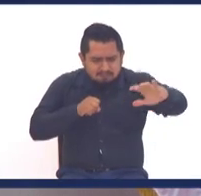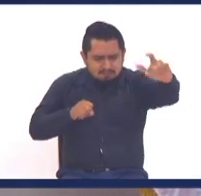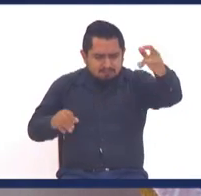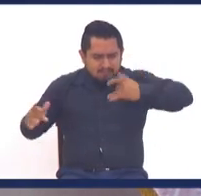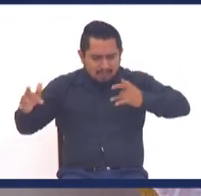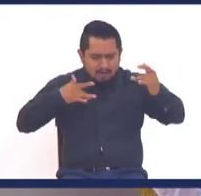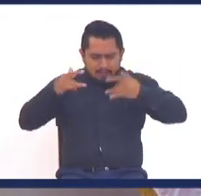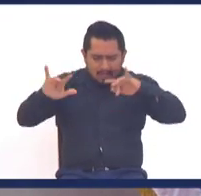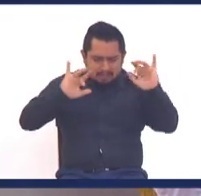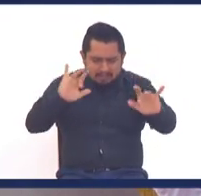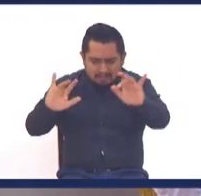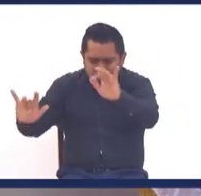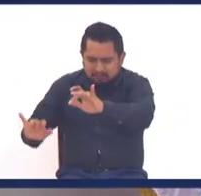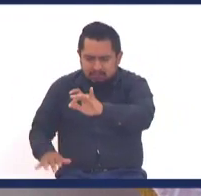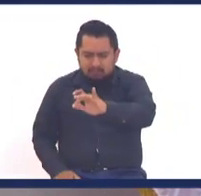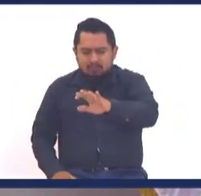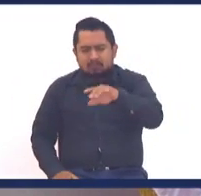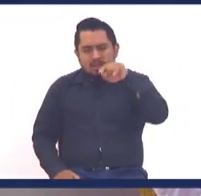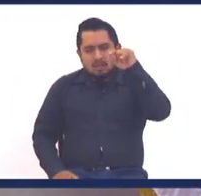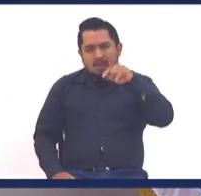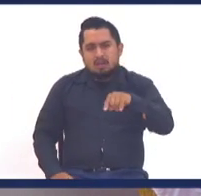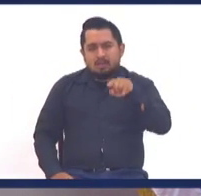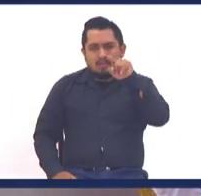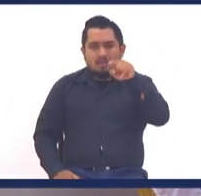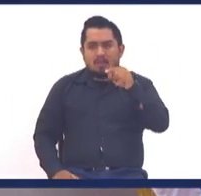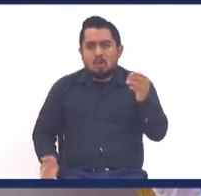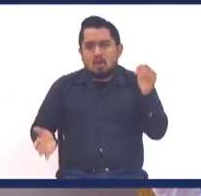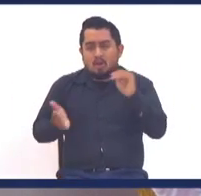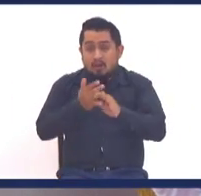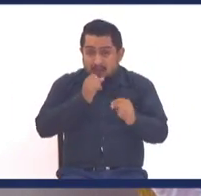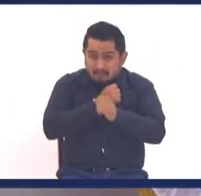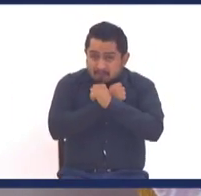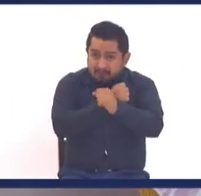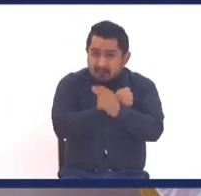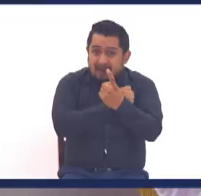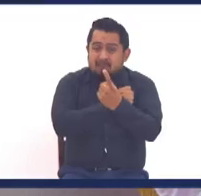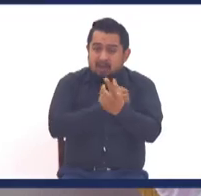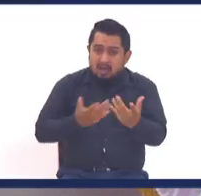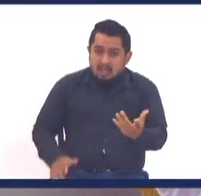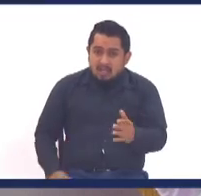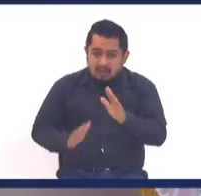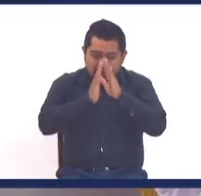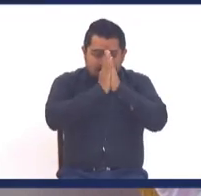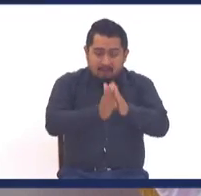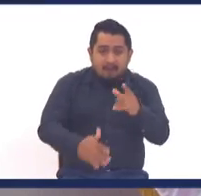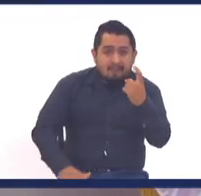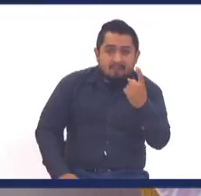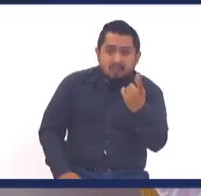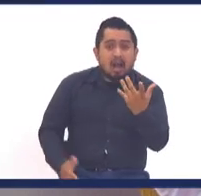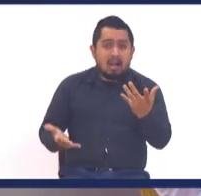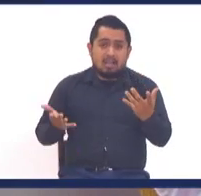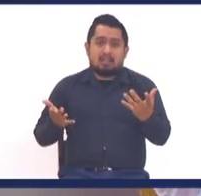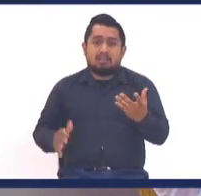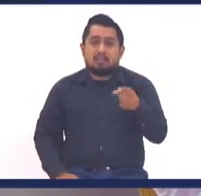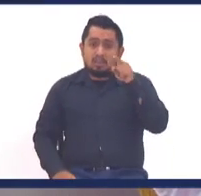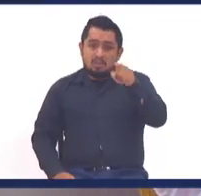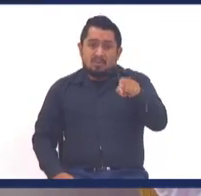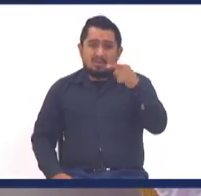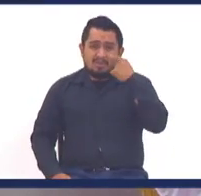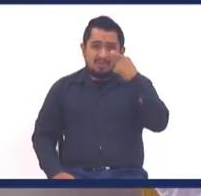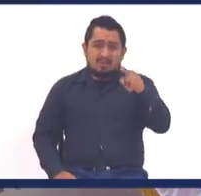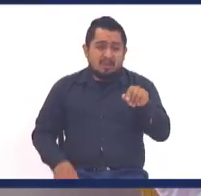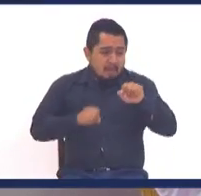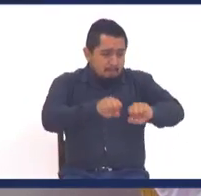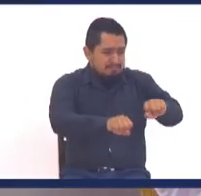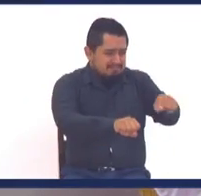nuestras vidas, amigo, no va a poder volver a amar, no va a poder perdonar, no va a poder entender, por qué